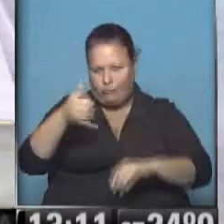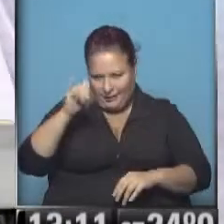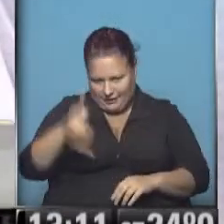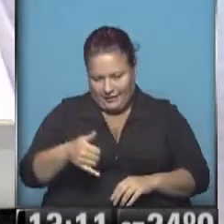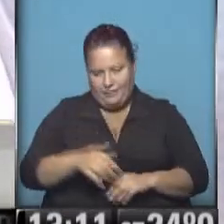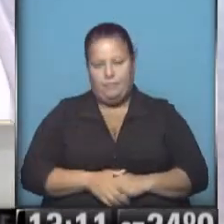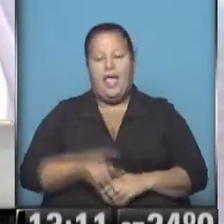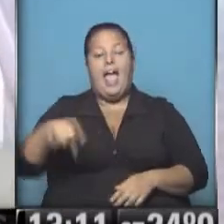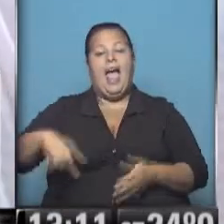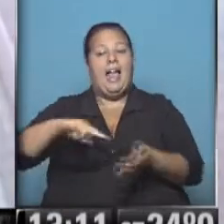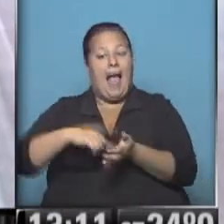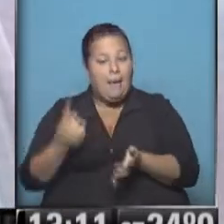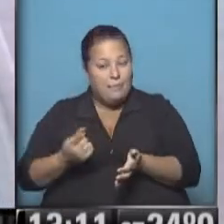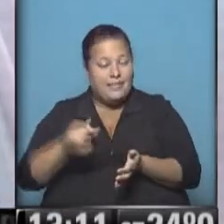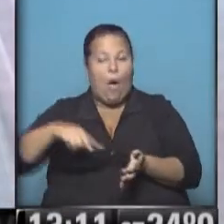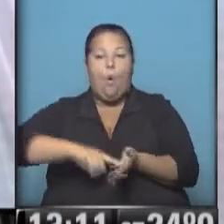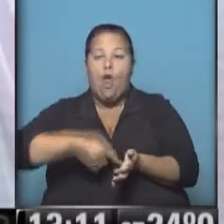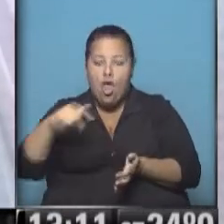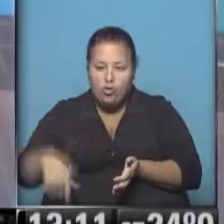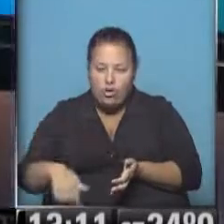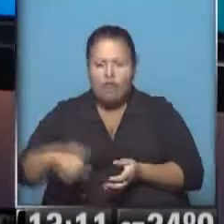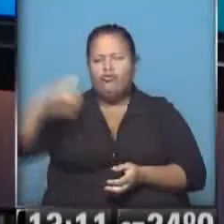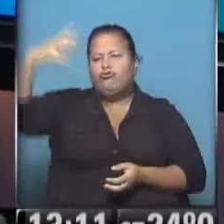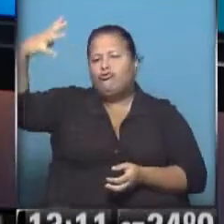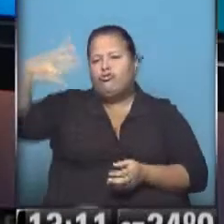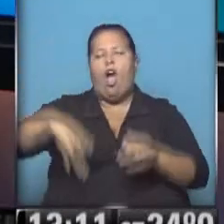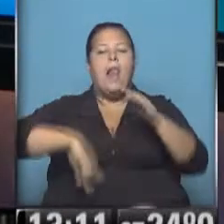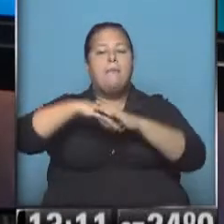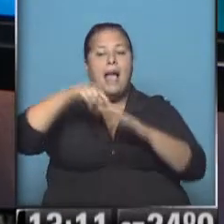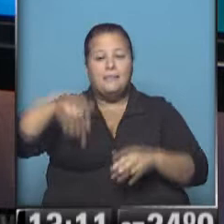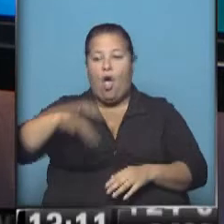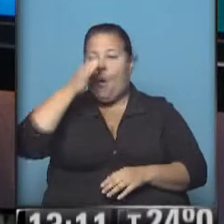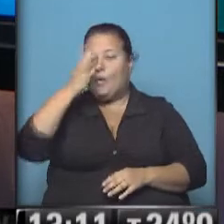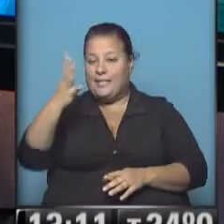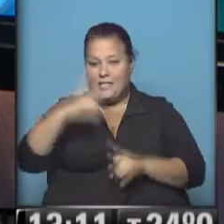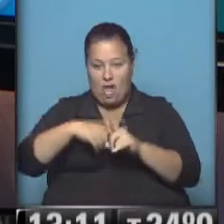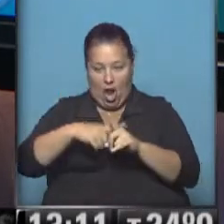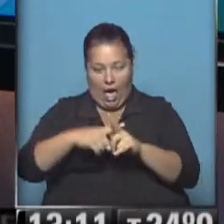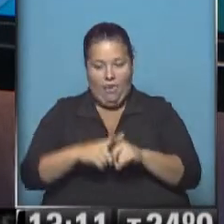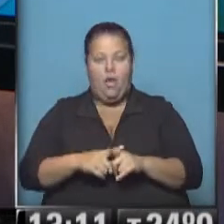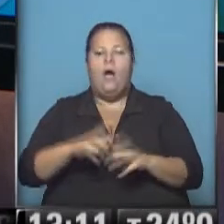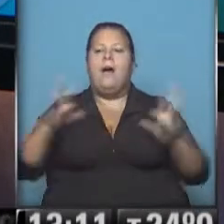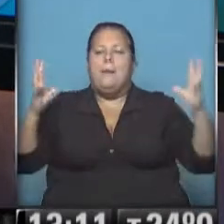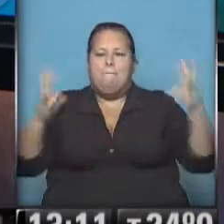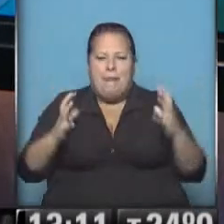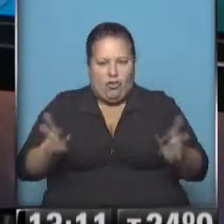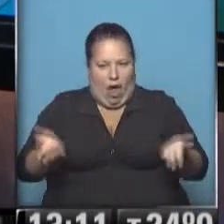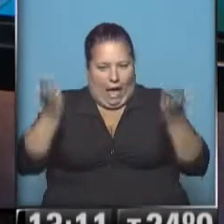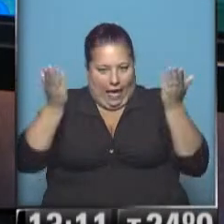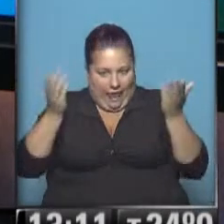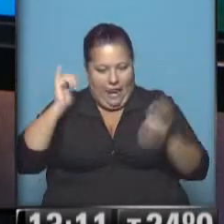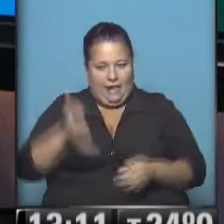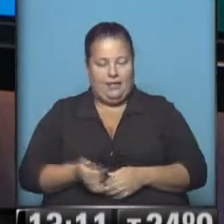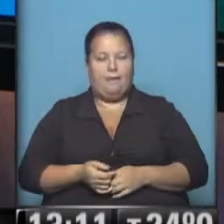Bueno, en Capital Federal, la ciudad de Buenos Aires con solazo, la máxima para hoy 25 y con alta presión atmosférica le